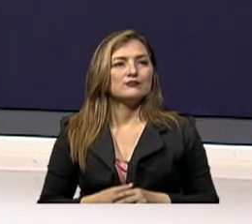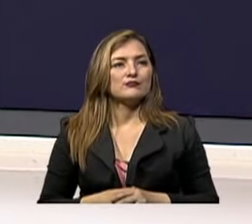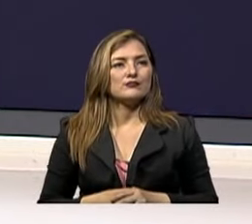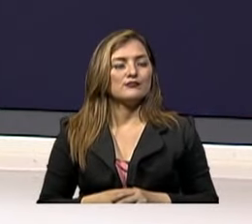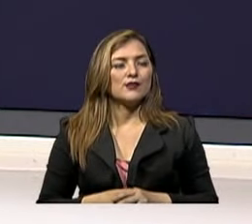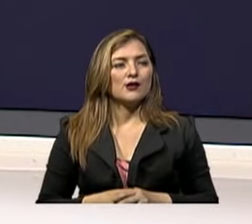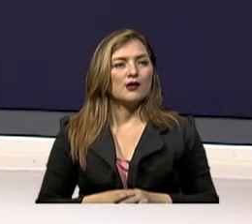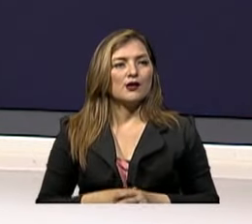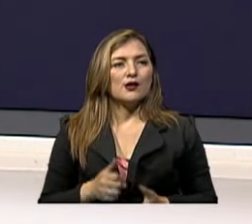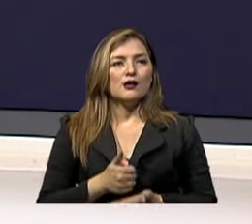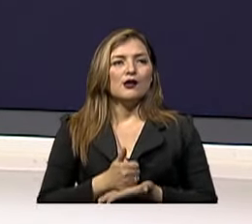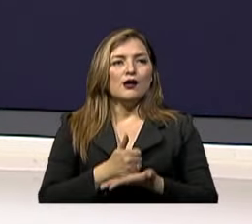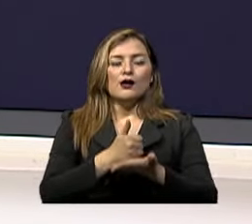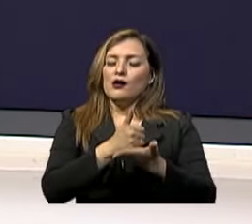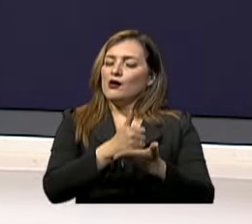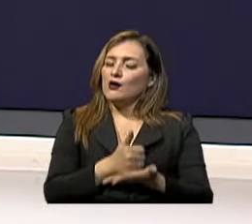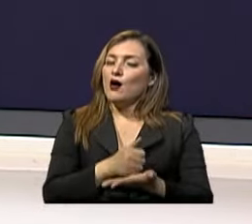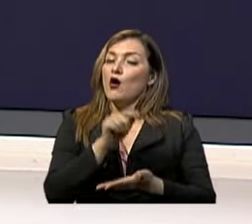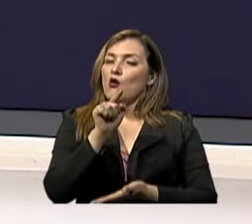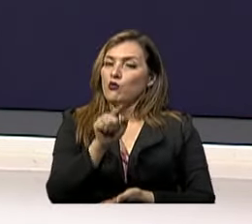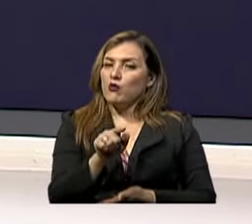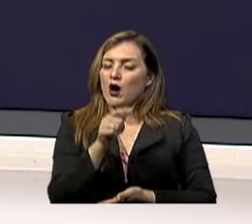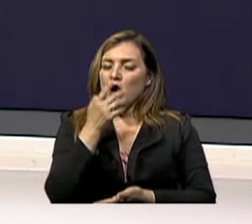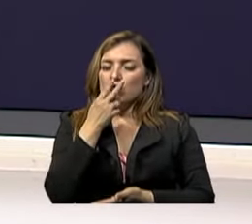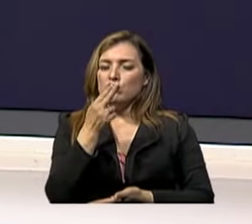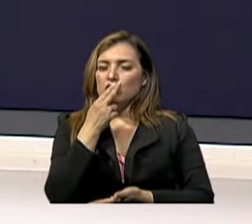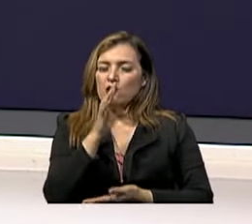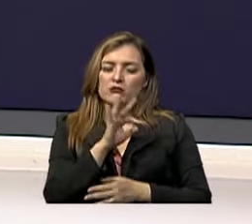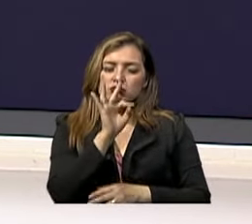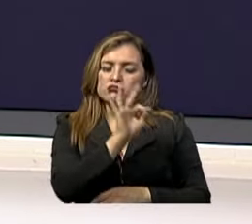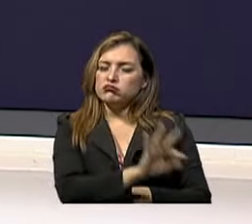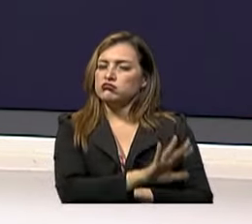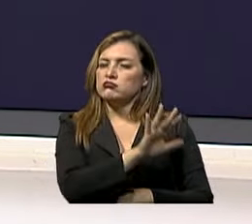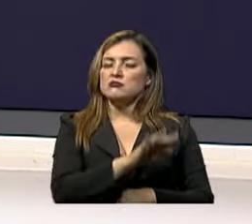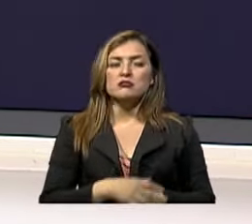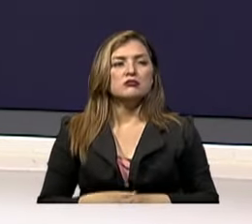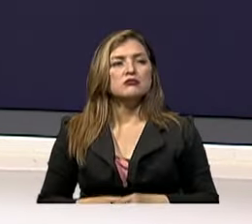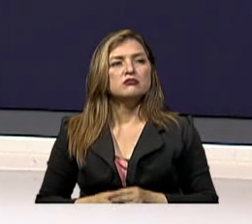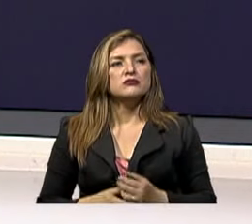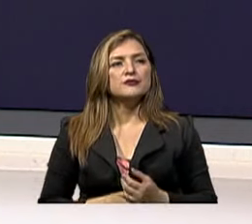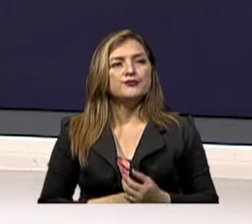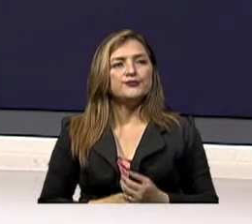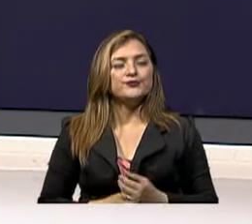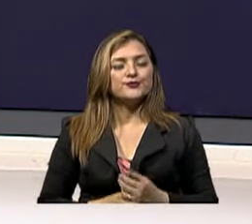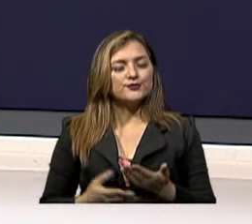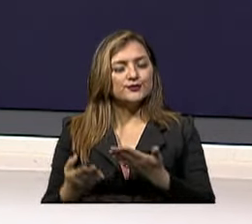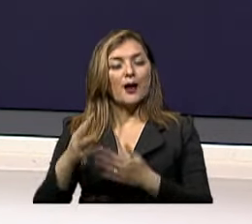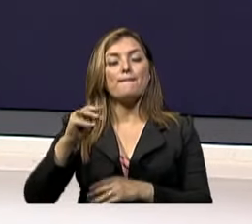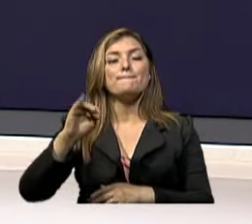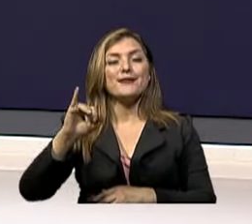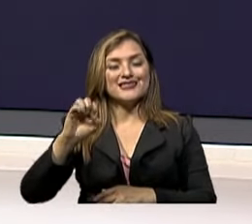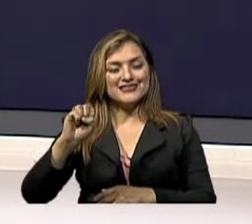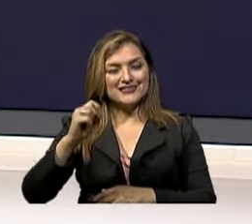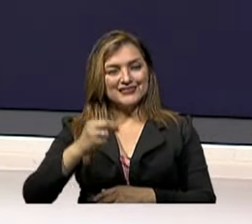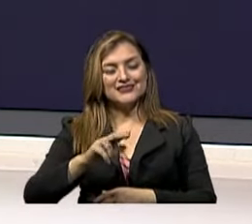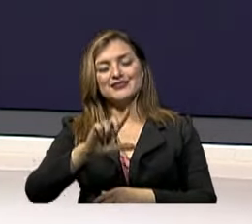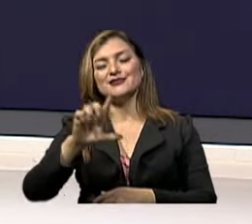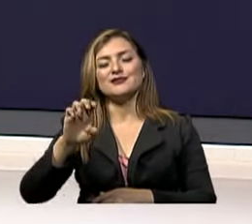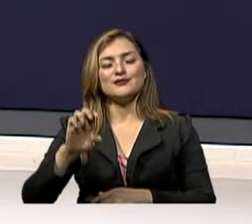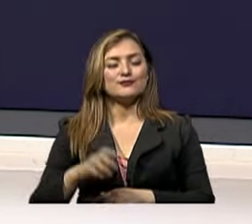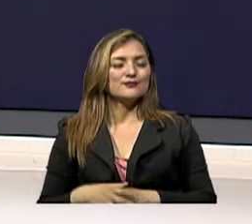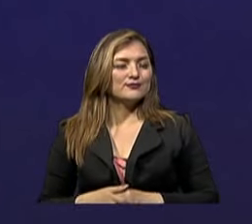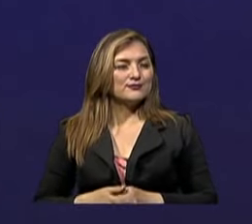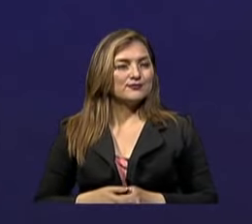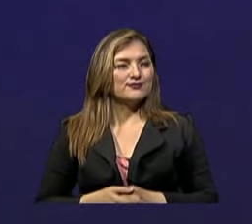pueden tratar de ayudar A que usted deje este hábito de fumar Vamos a dar paso a Michelle Para que nos dé más